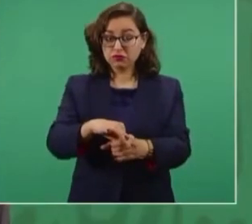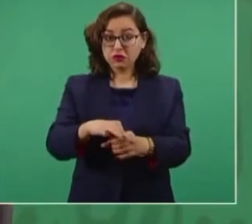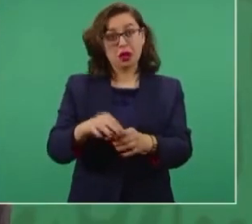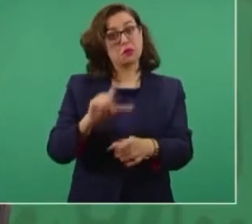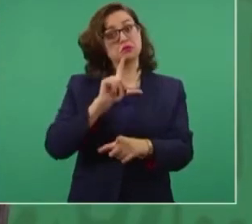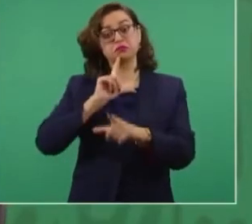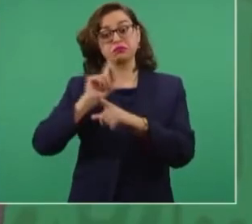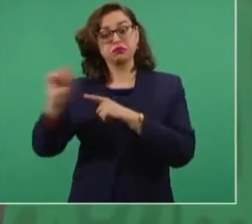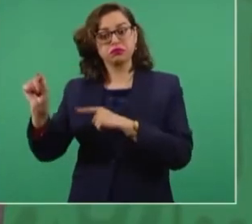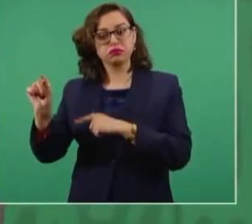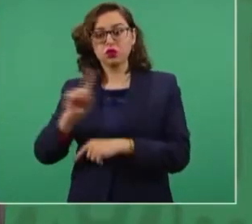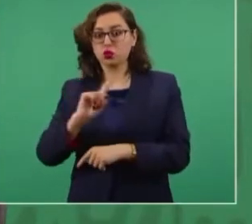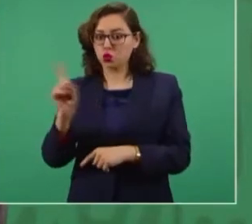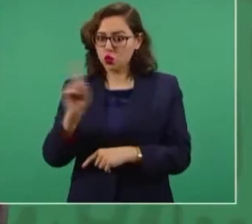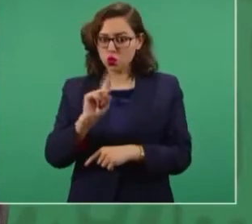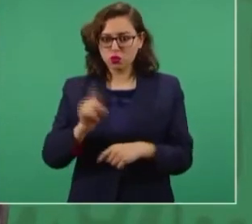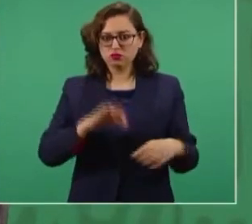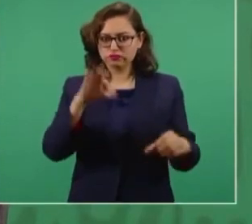cerca,